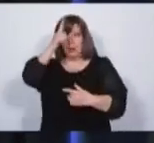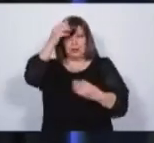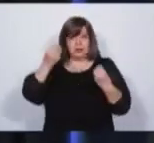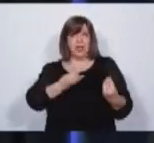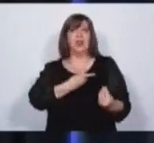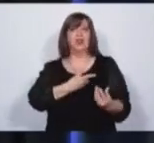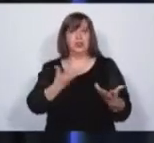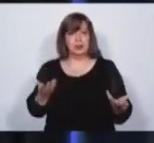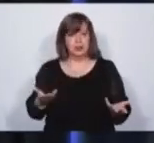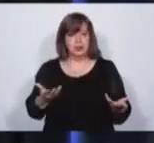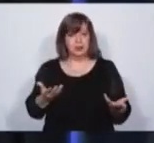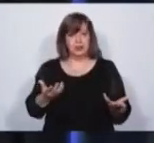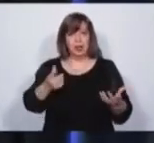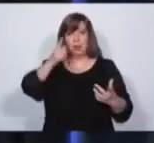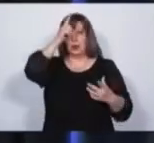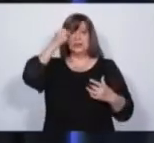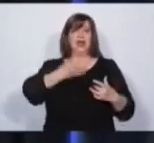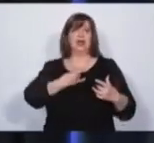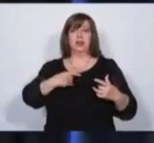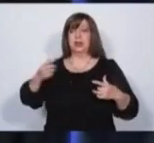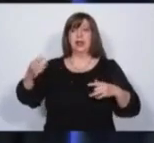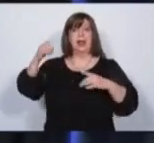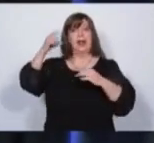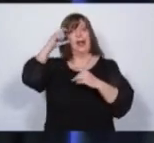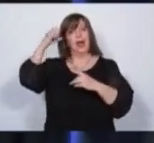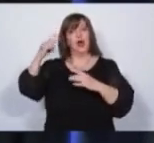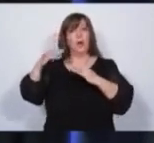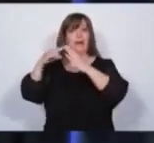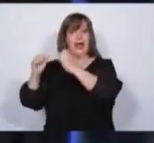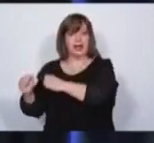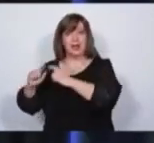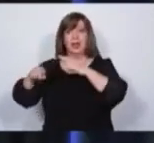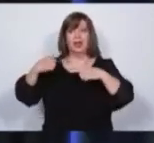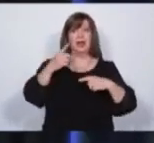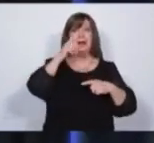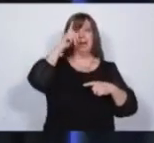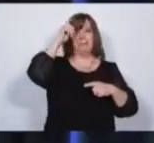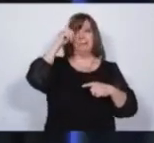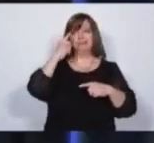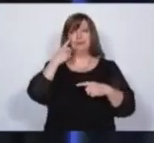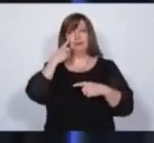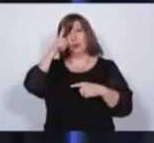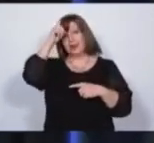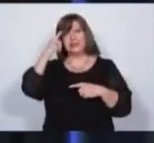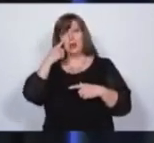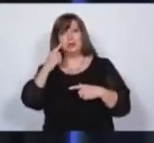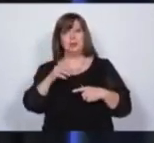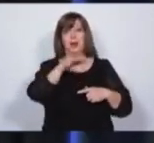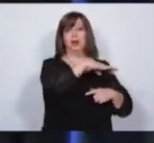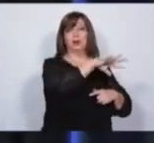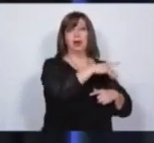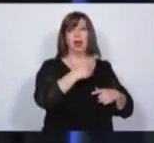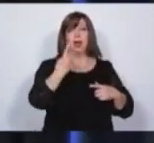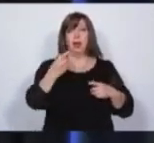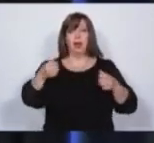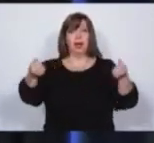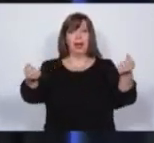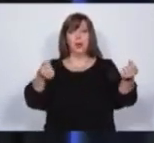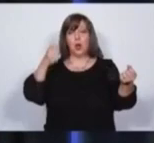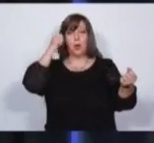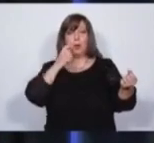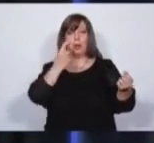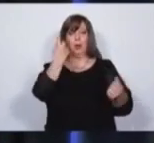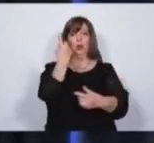Estaba la policía por el ecoparque. Estaban los preventores por otro lado. Había un solo camión de bomberos de